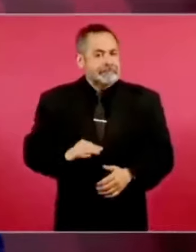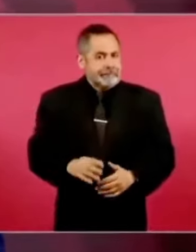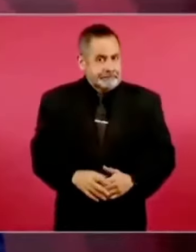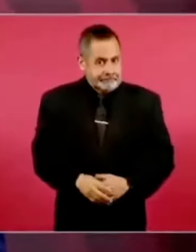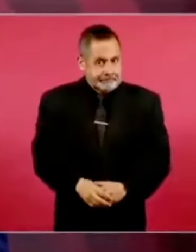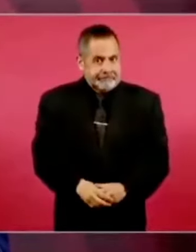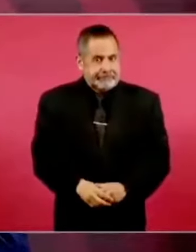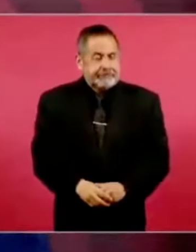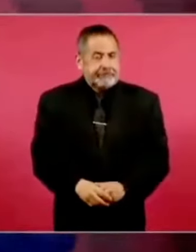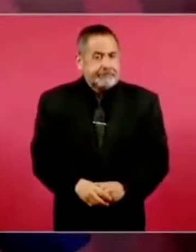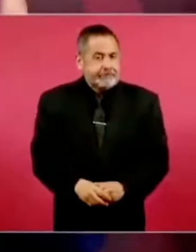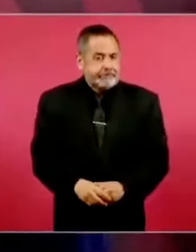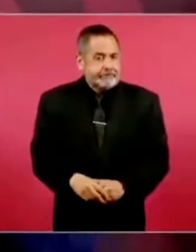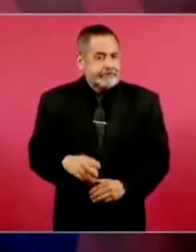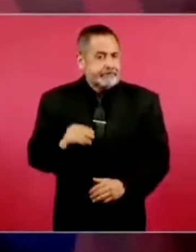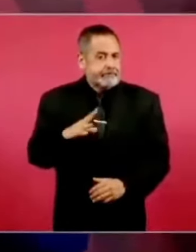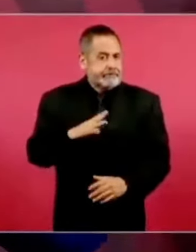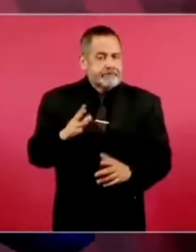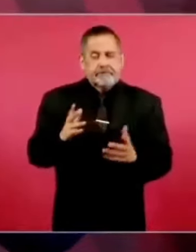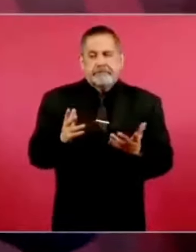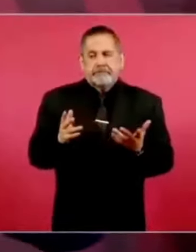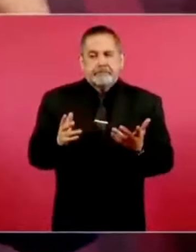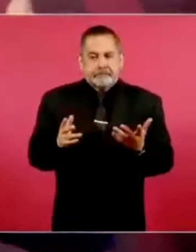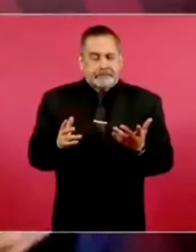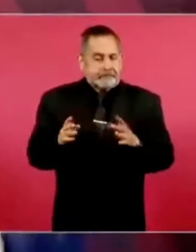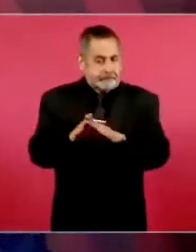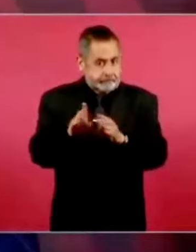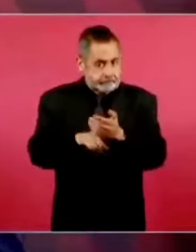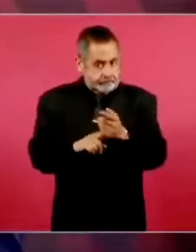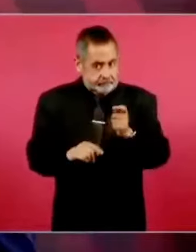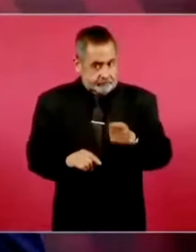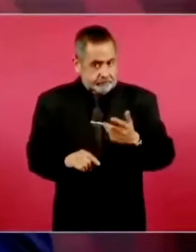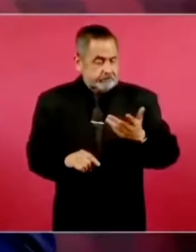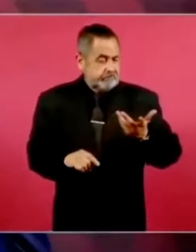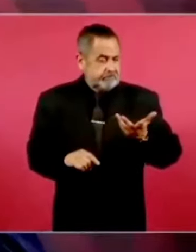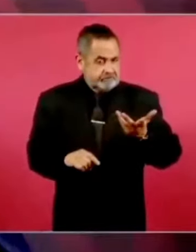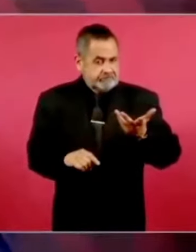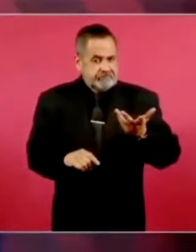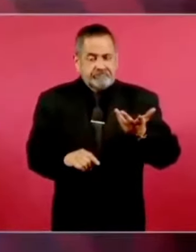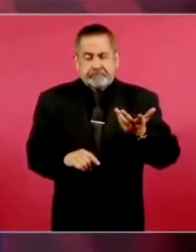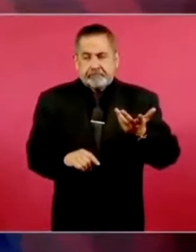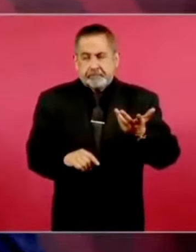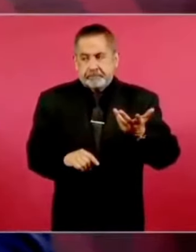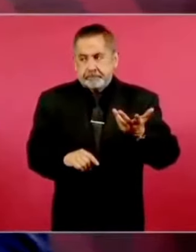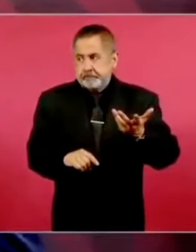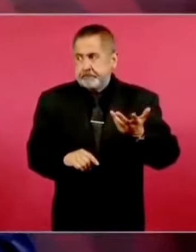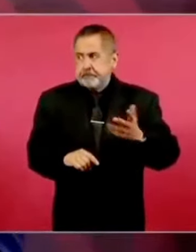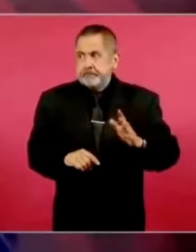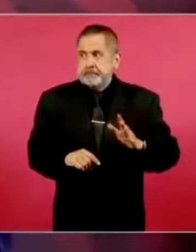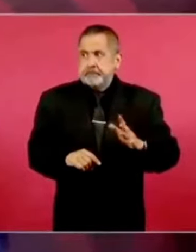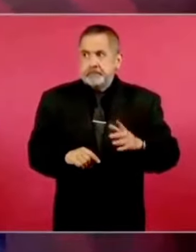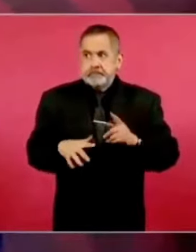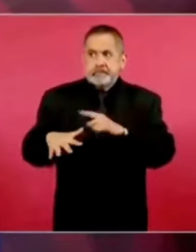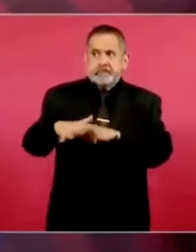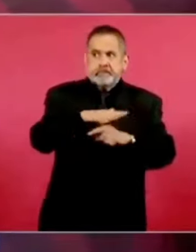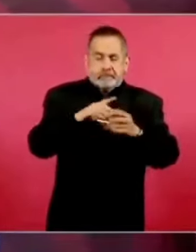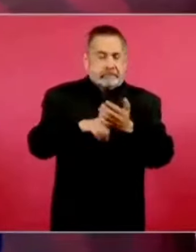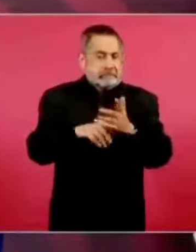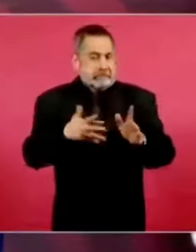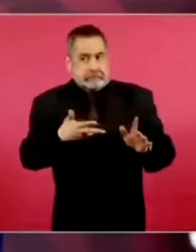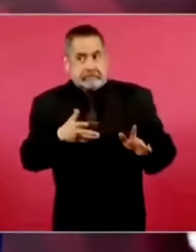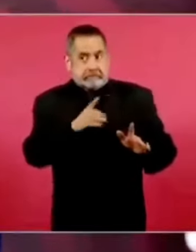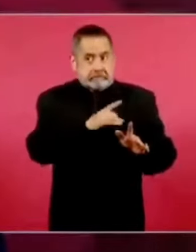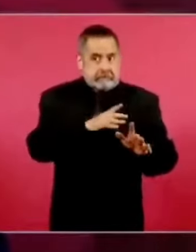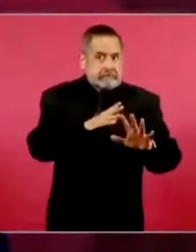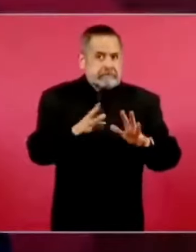Y no hay ambiente que quieren